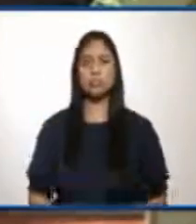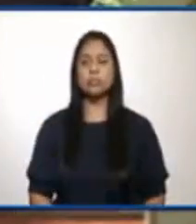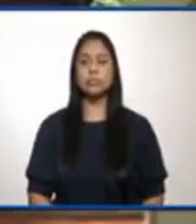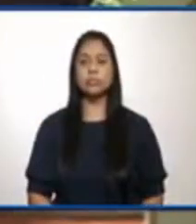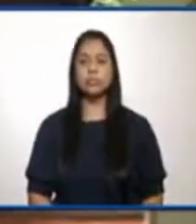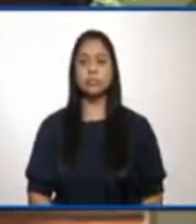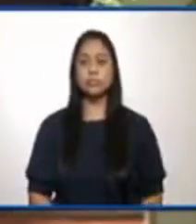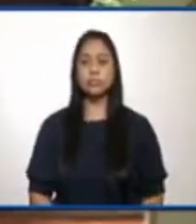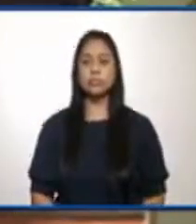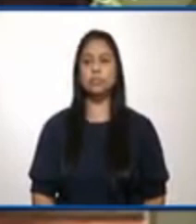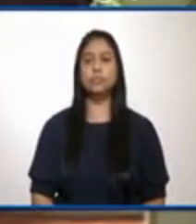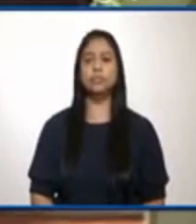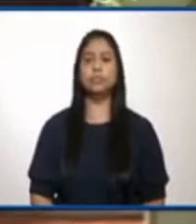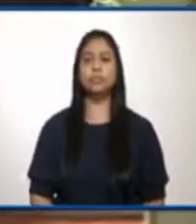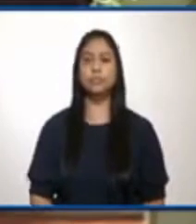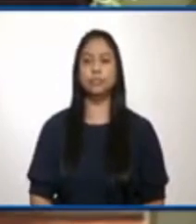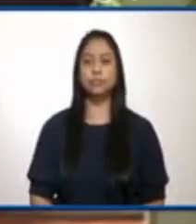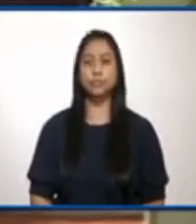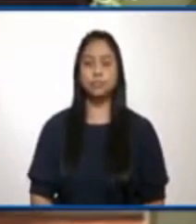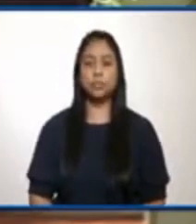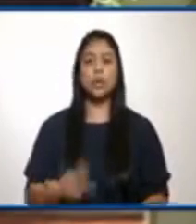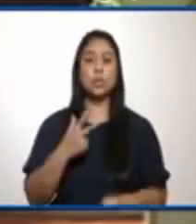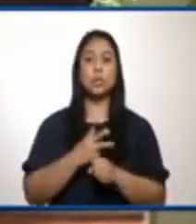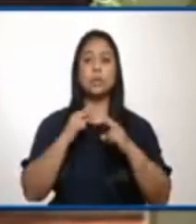Ministra pregunta, Jorge Celis de Guatemala Noticias.